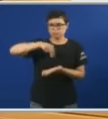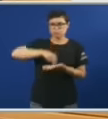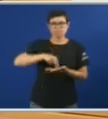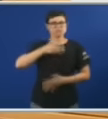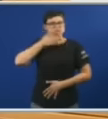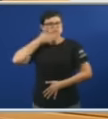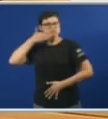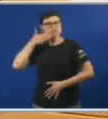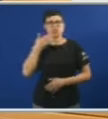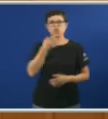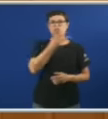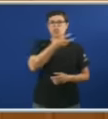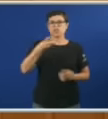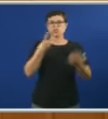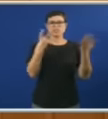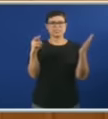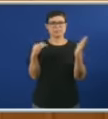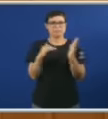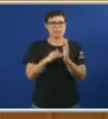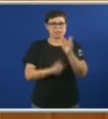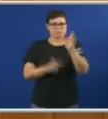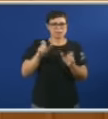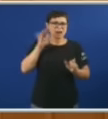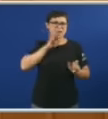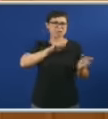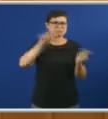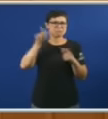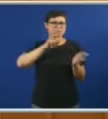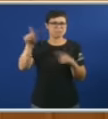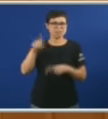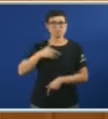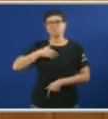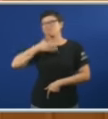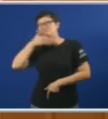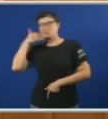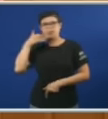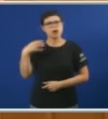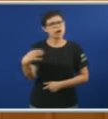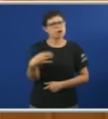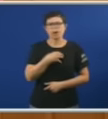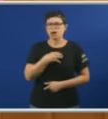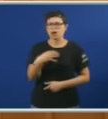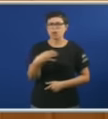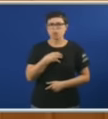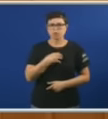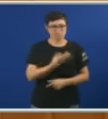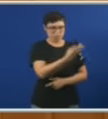270.000 galegos E galegas Fora Porque realmente Señor Feijó Que vostede Veña aquí a decir Non pasa nada